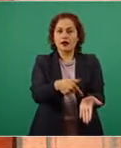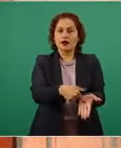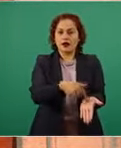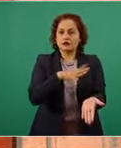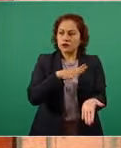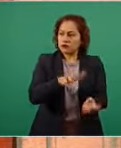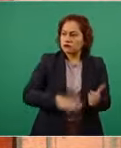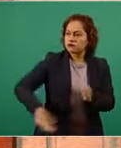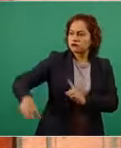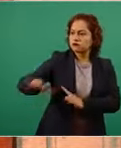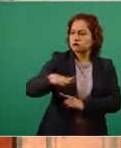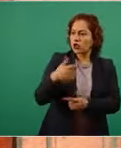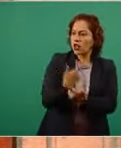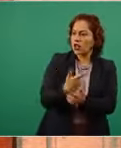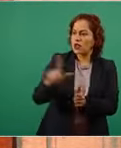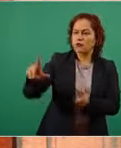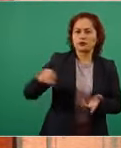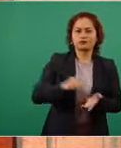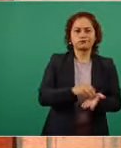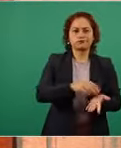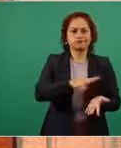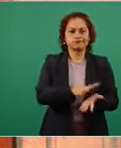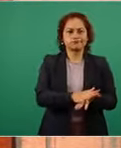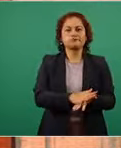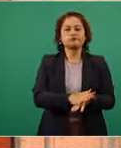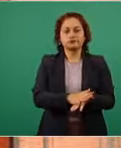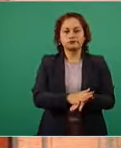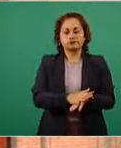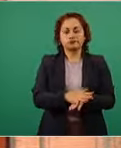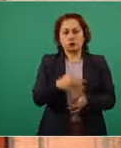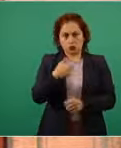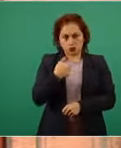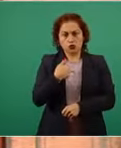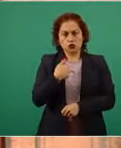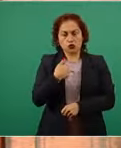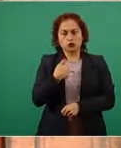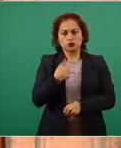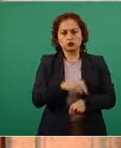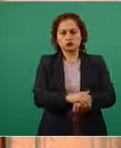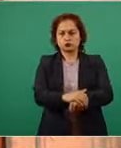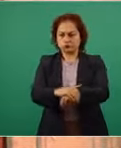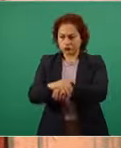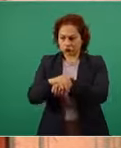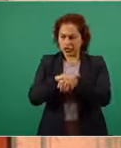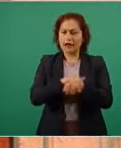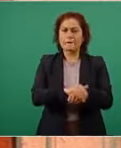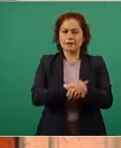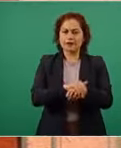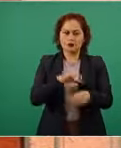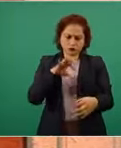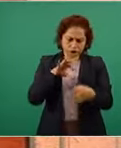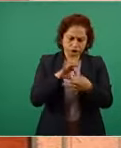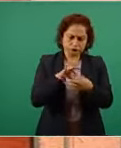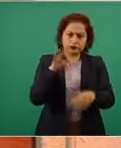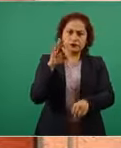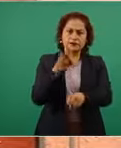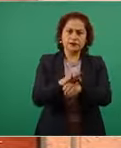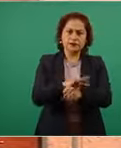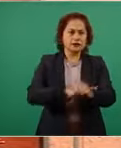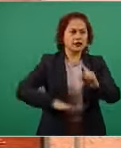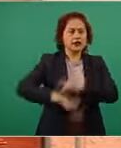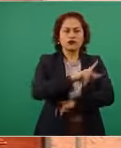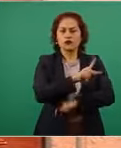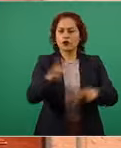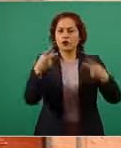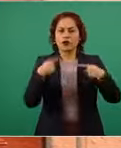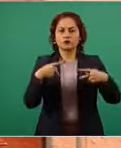en una palabra voy a ser el principal amigo y defensor de las libertades del pueblo por los